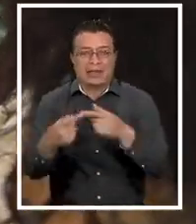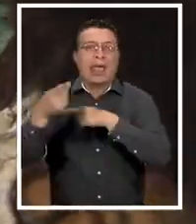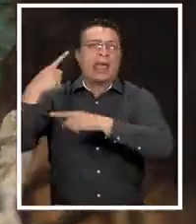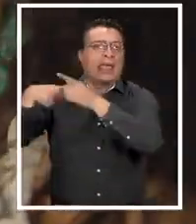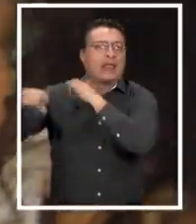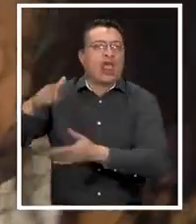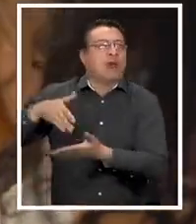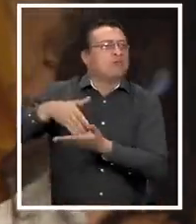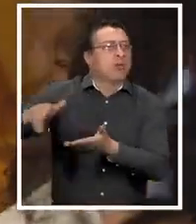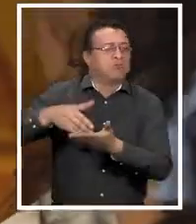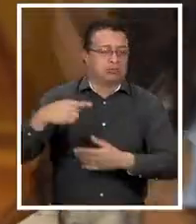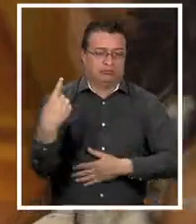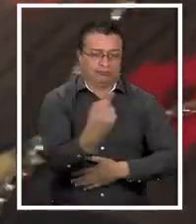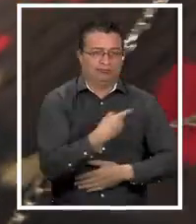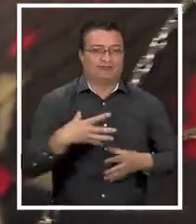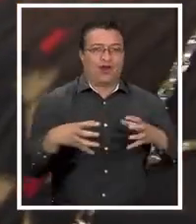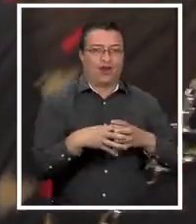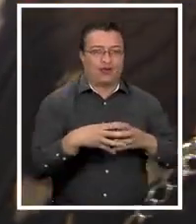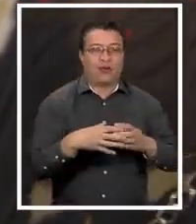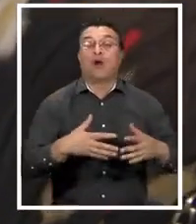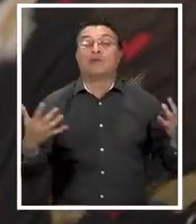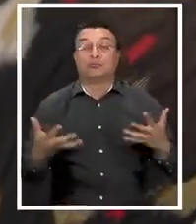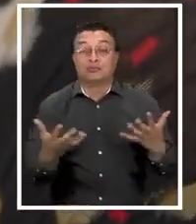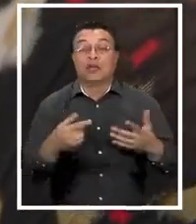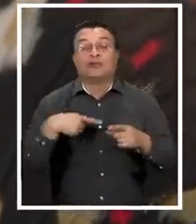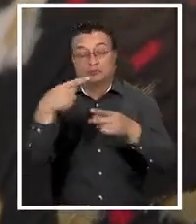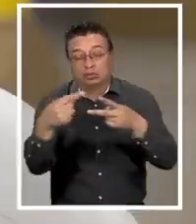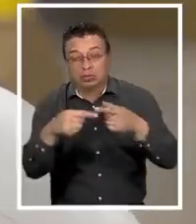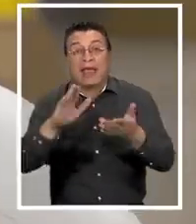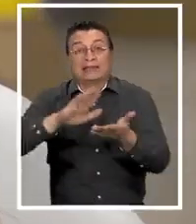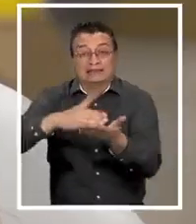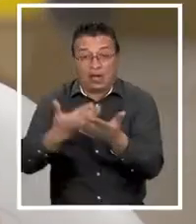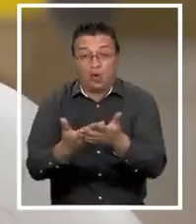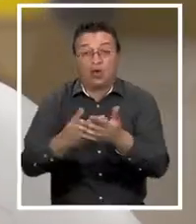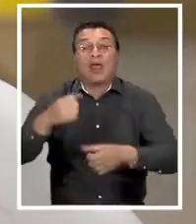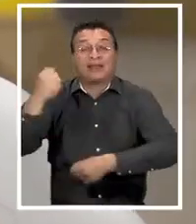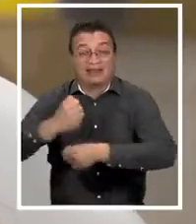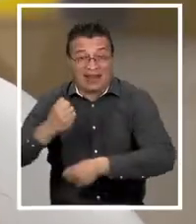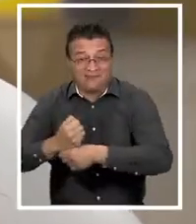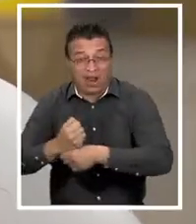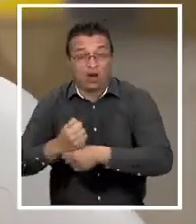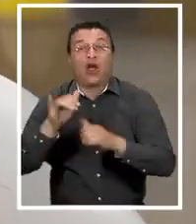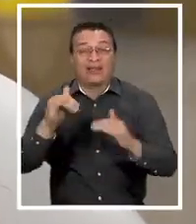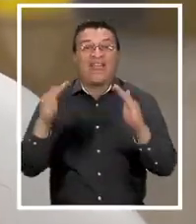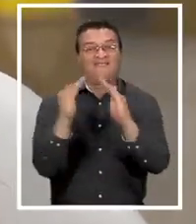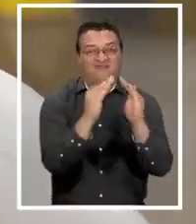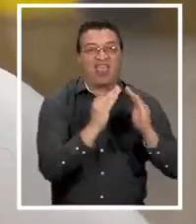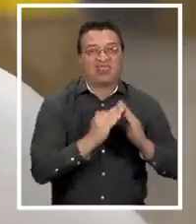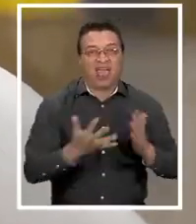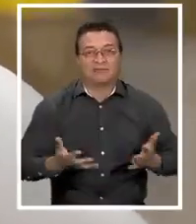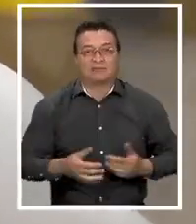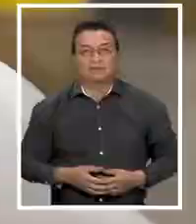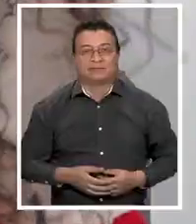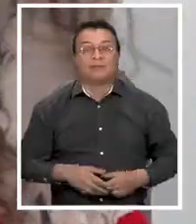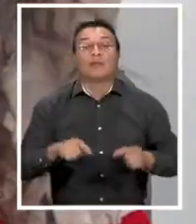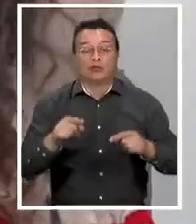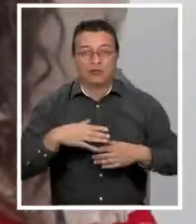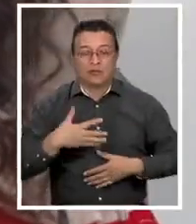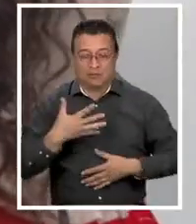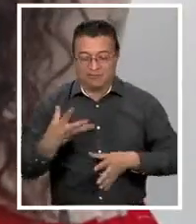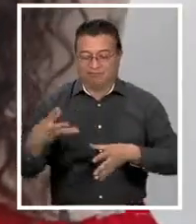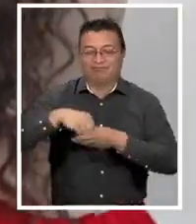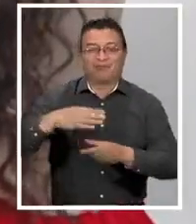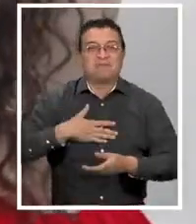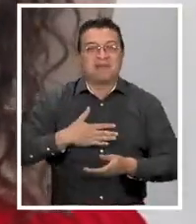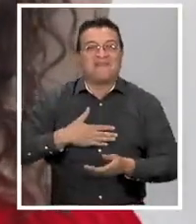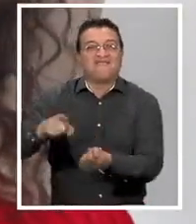necesidades históricamente negadas de nuestra población, ya sea en aristas como la salud, el trabajo y la vivienda. Han sido